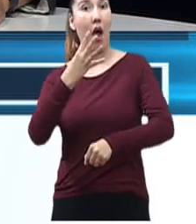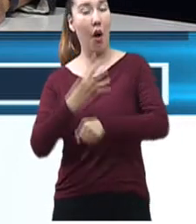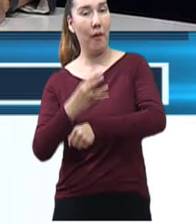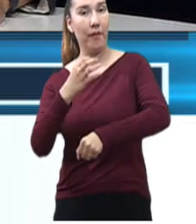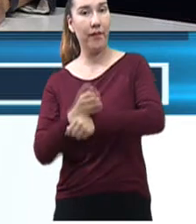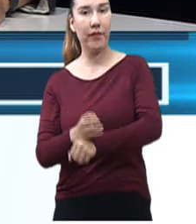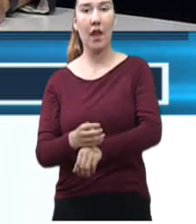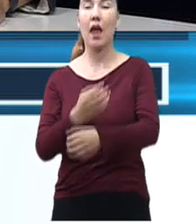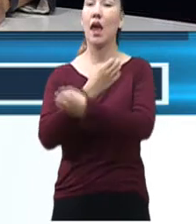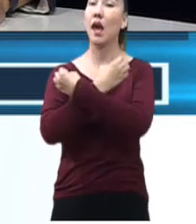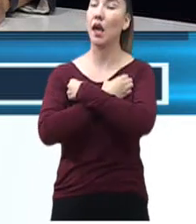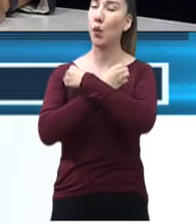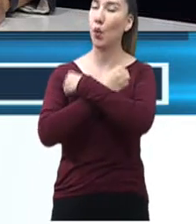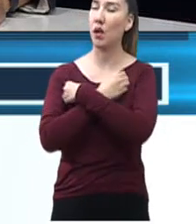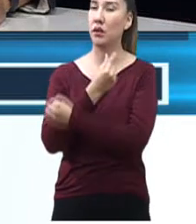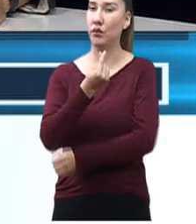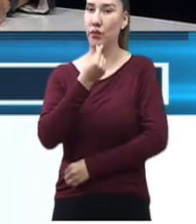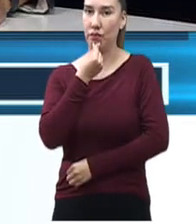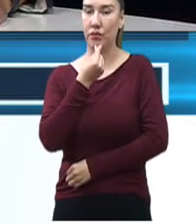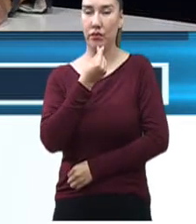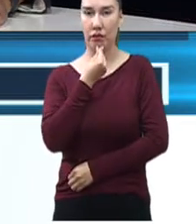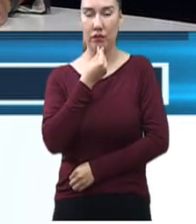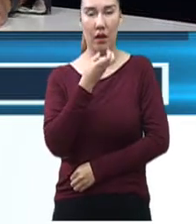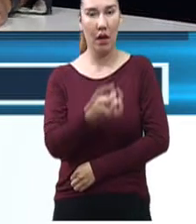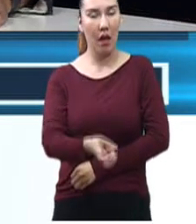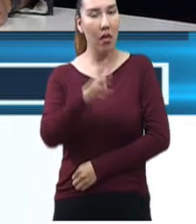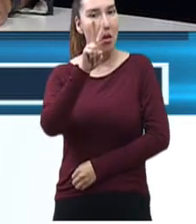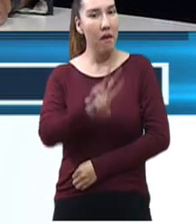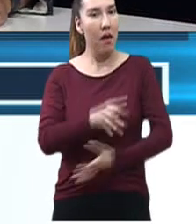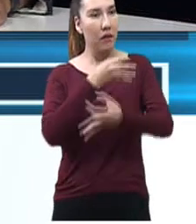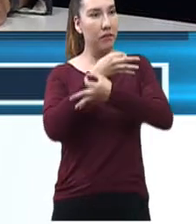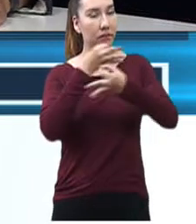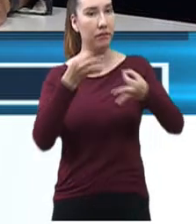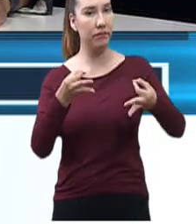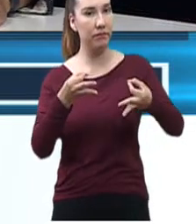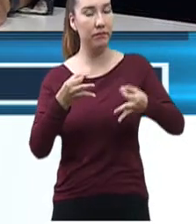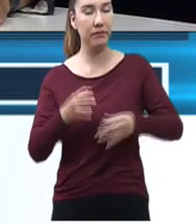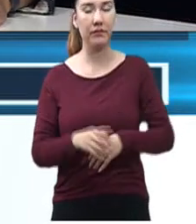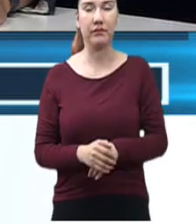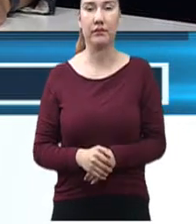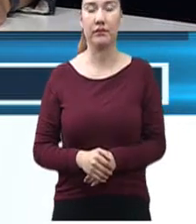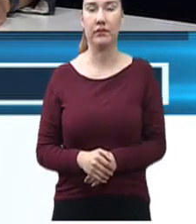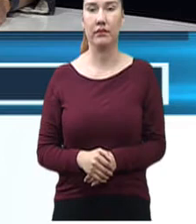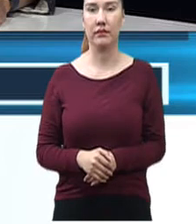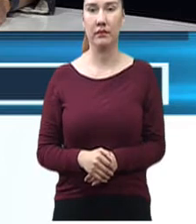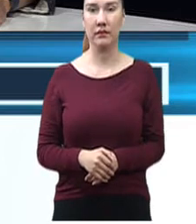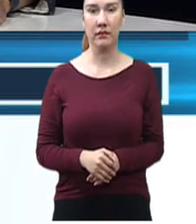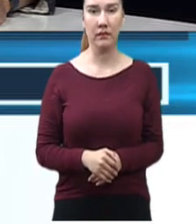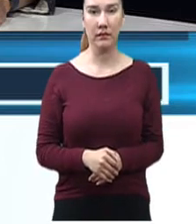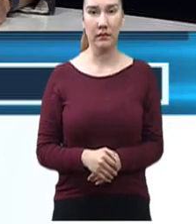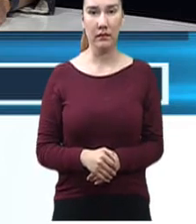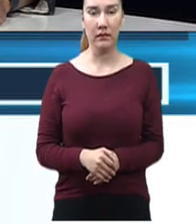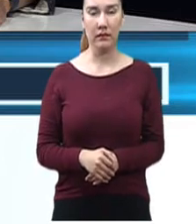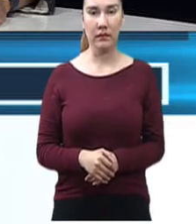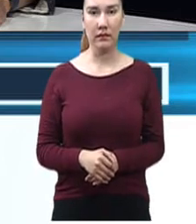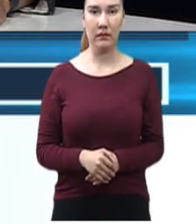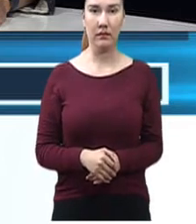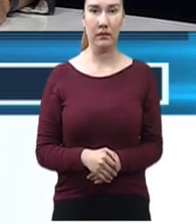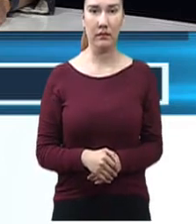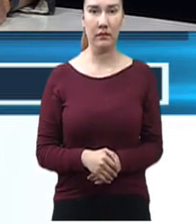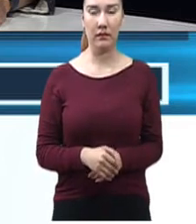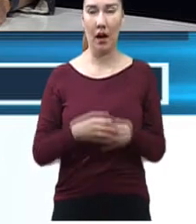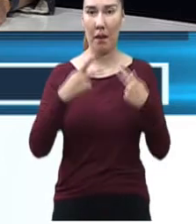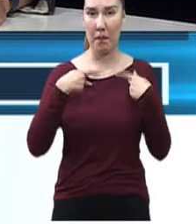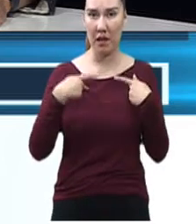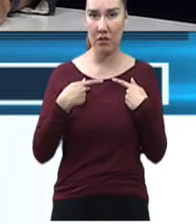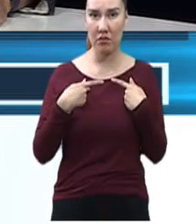que así lo requieren. Insisto, es algo que no se les dio opción. Entonces, sí, para gente que se